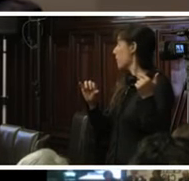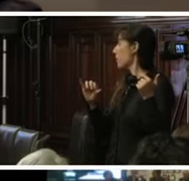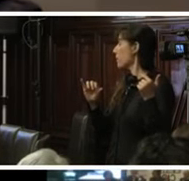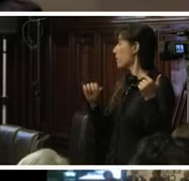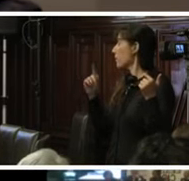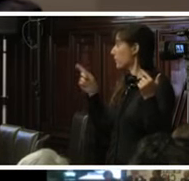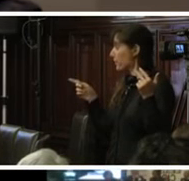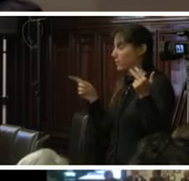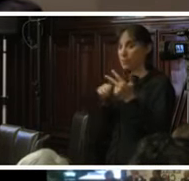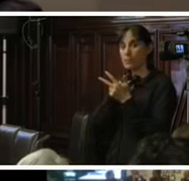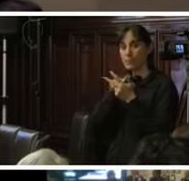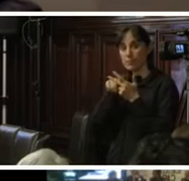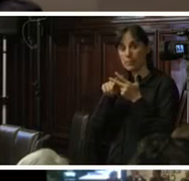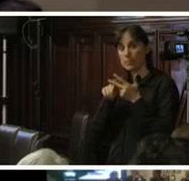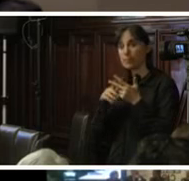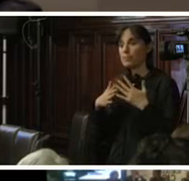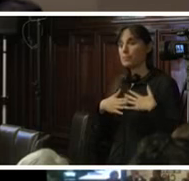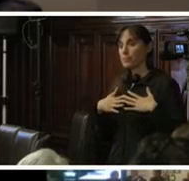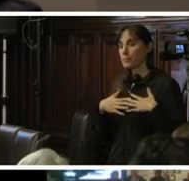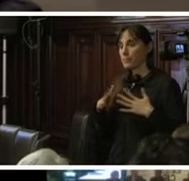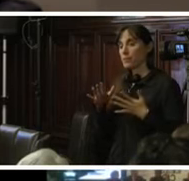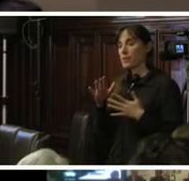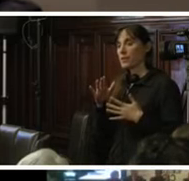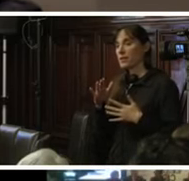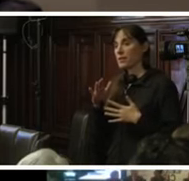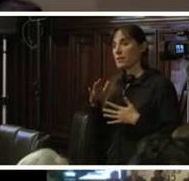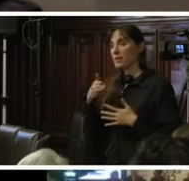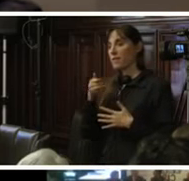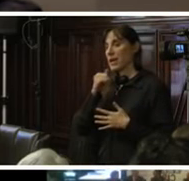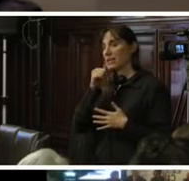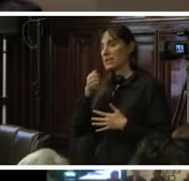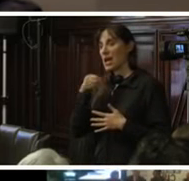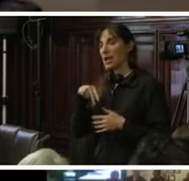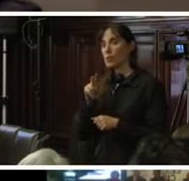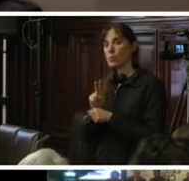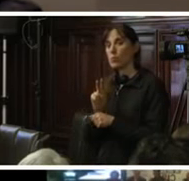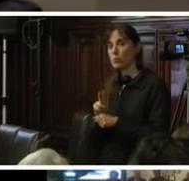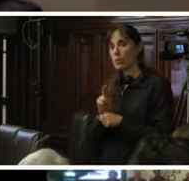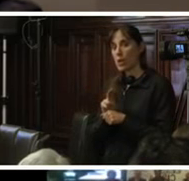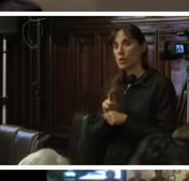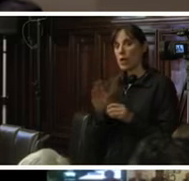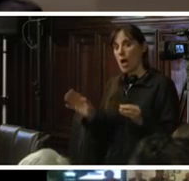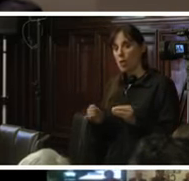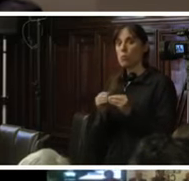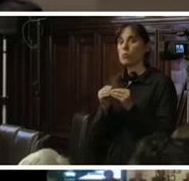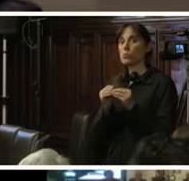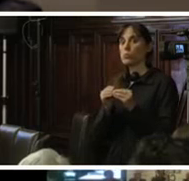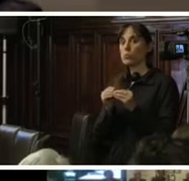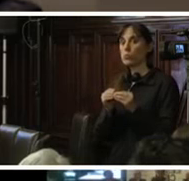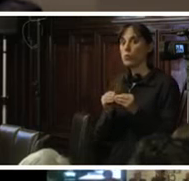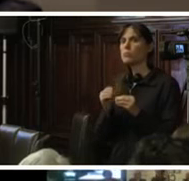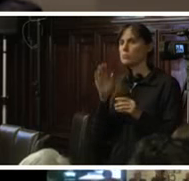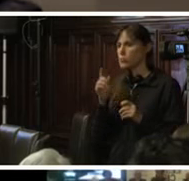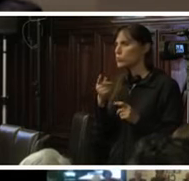quien habla es Iván Bazán, procurador adjunto supranacional, que ha escuchado